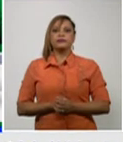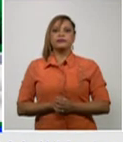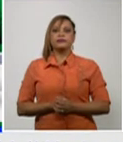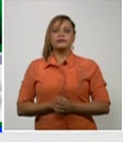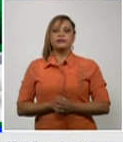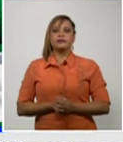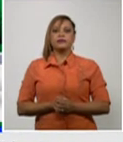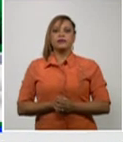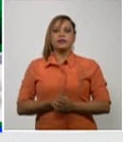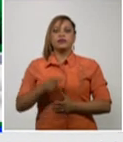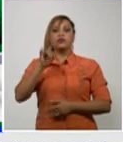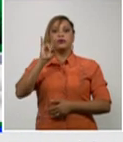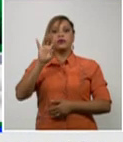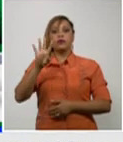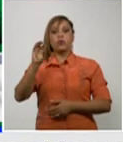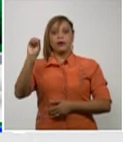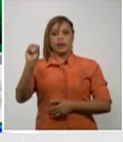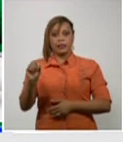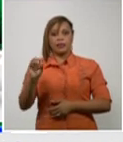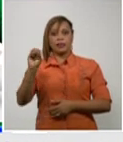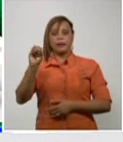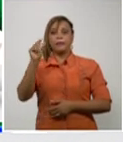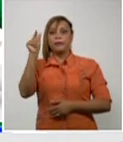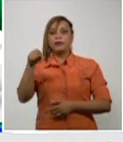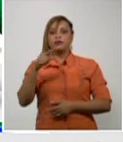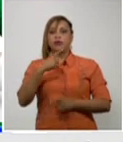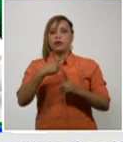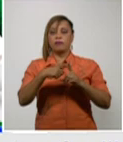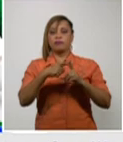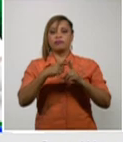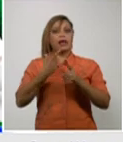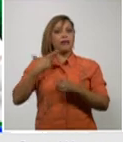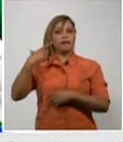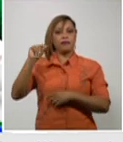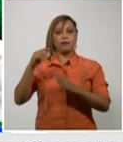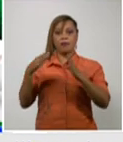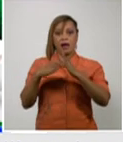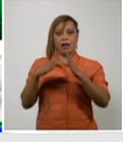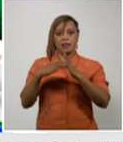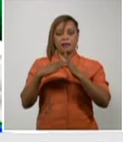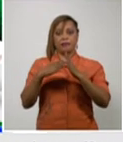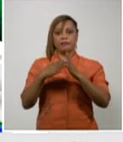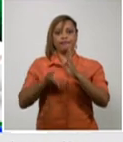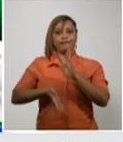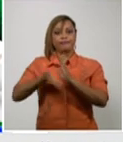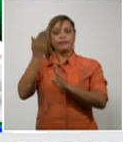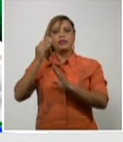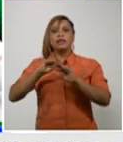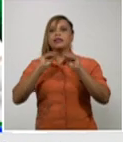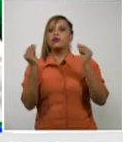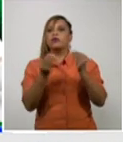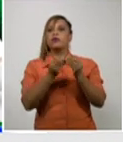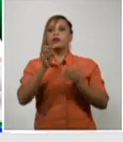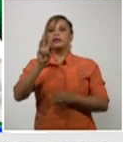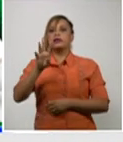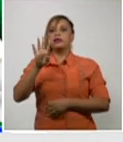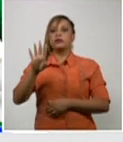940 personas que se le dio el alta recuperada en el día de ayer pues ya se acumulan 34